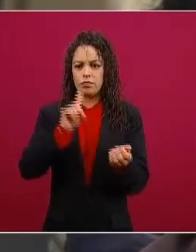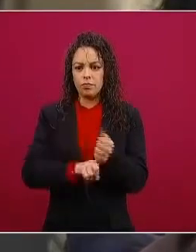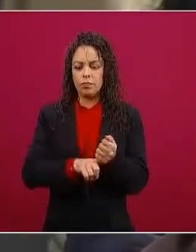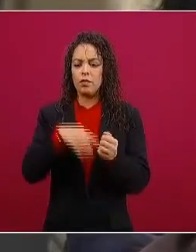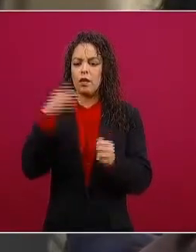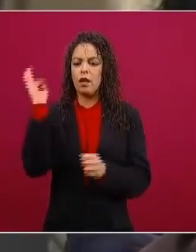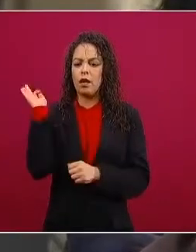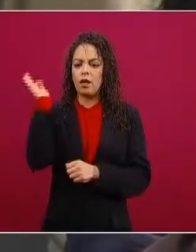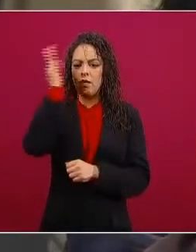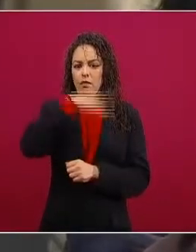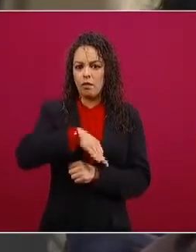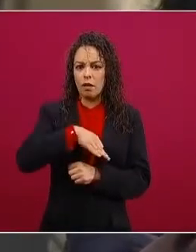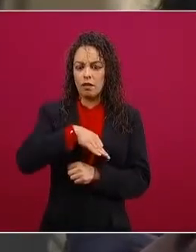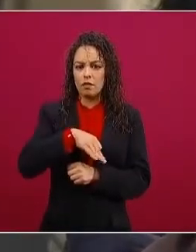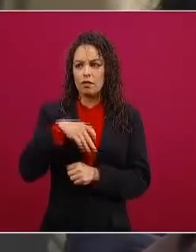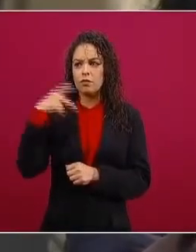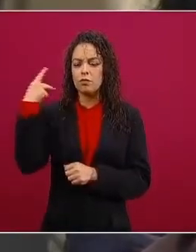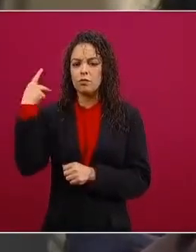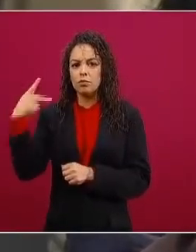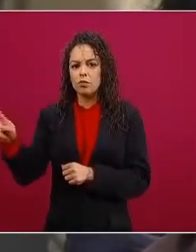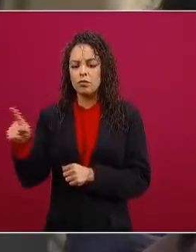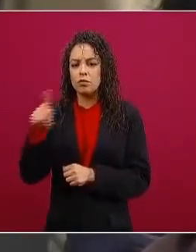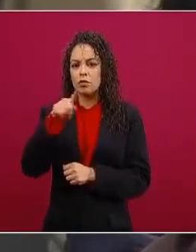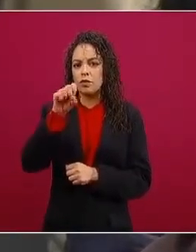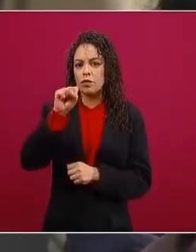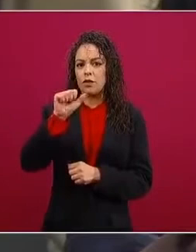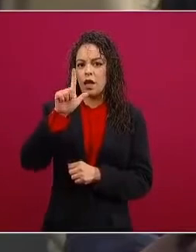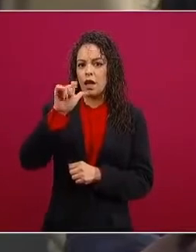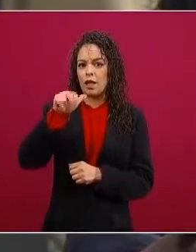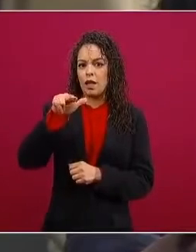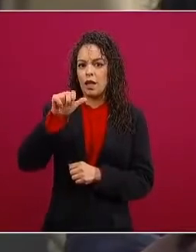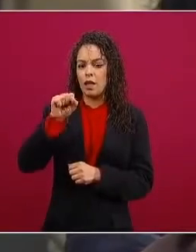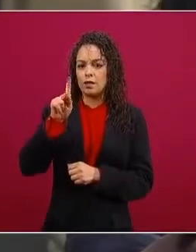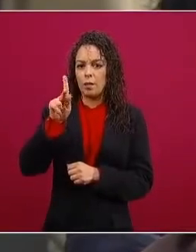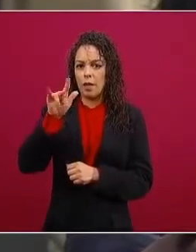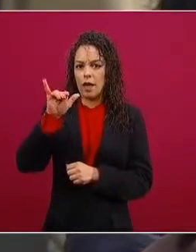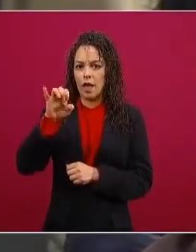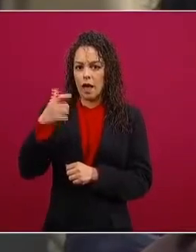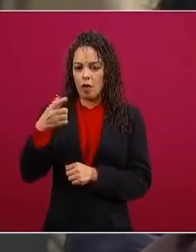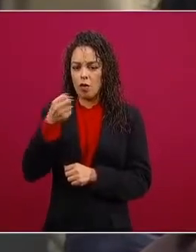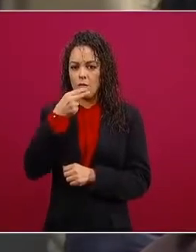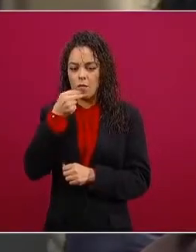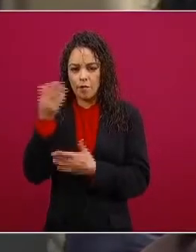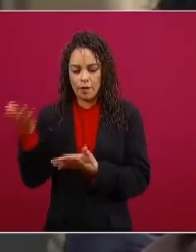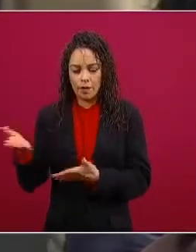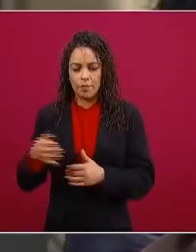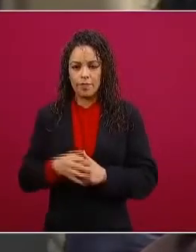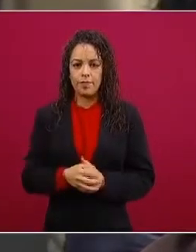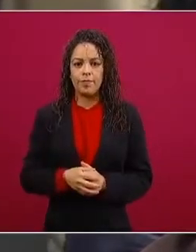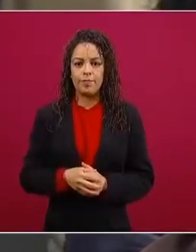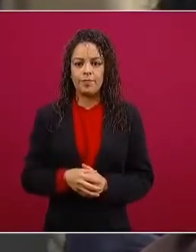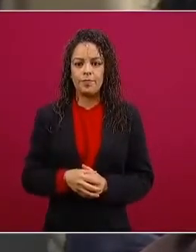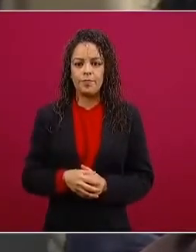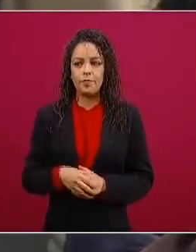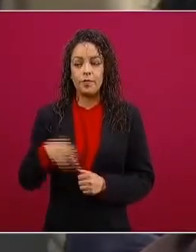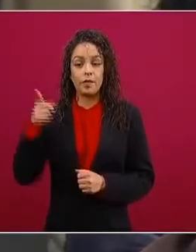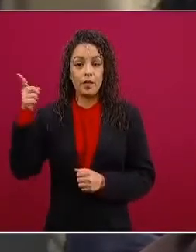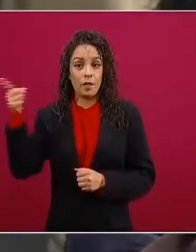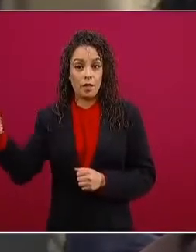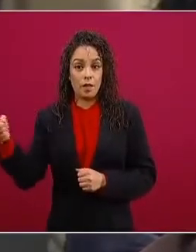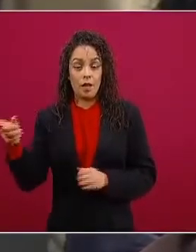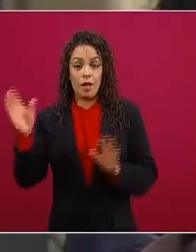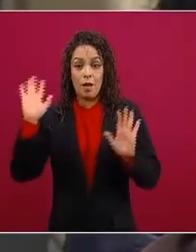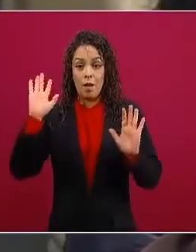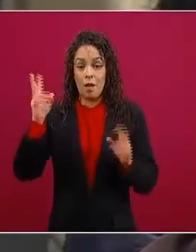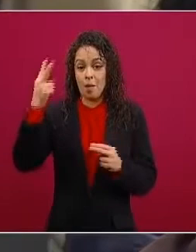salinas pliego en este trabajo en como el señor se hace caravana con sombrero ajeno